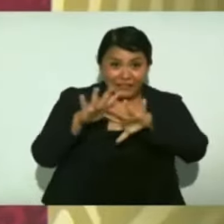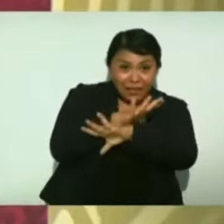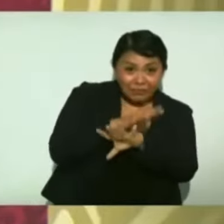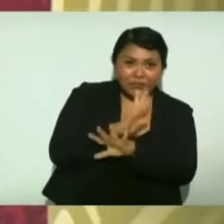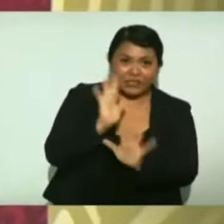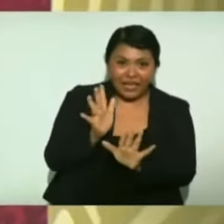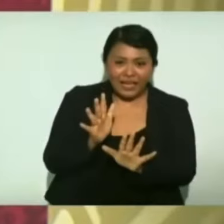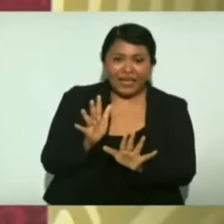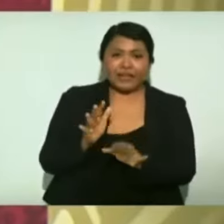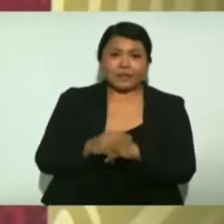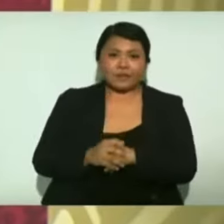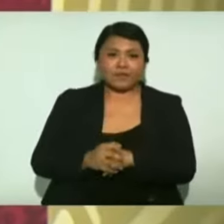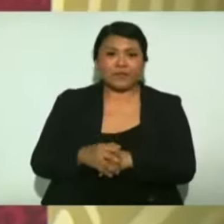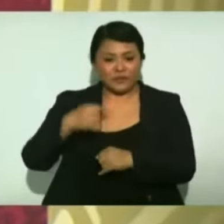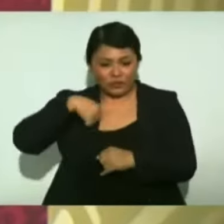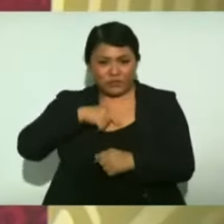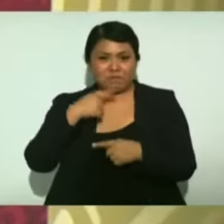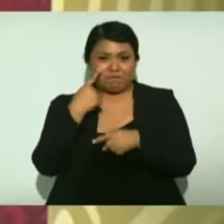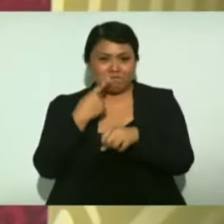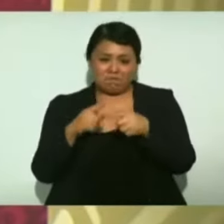La independencia,